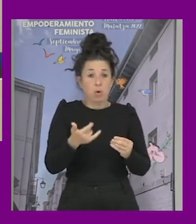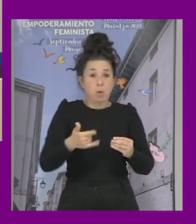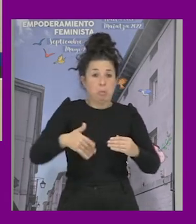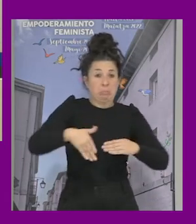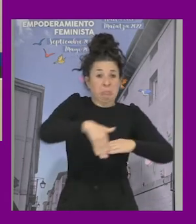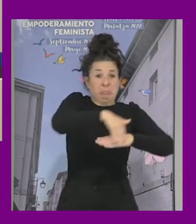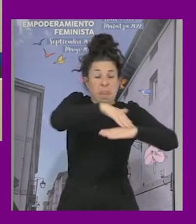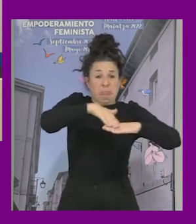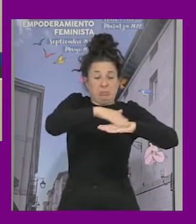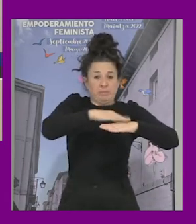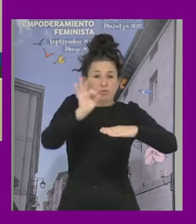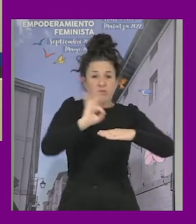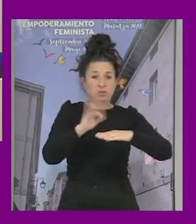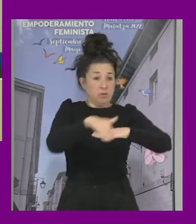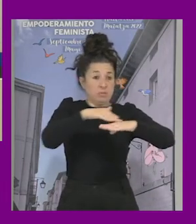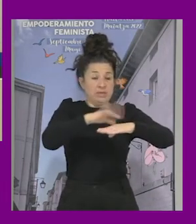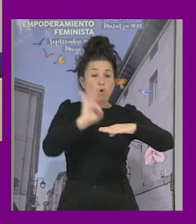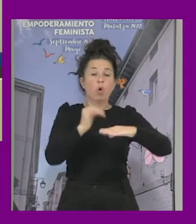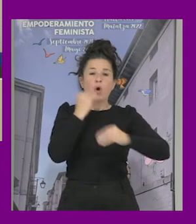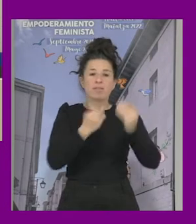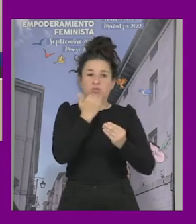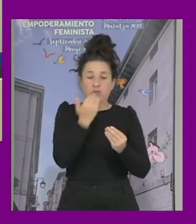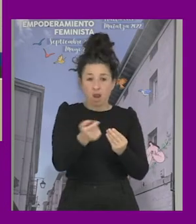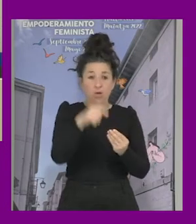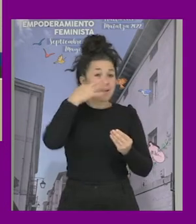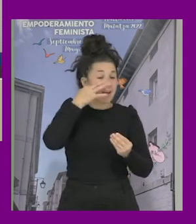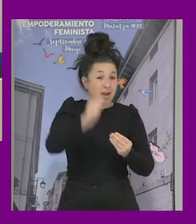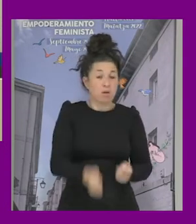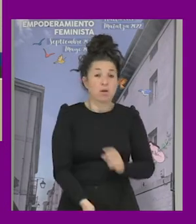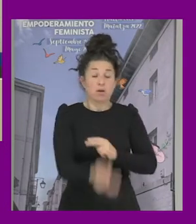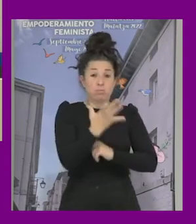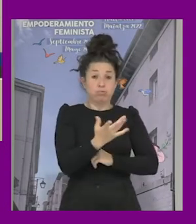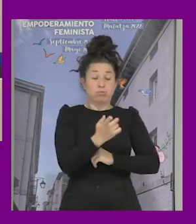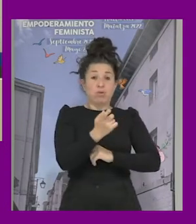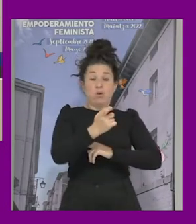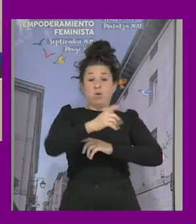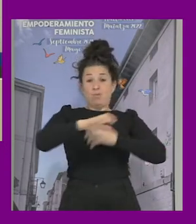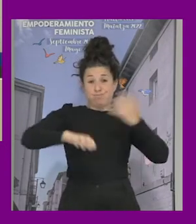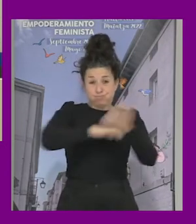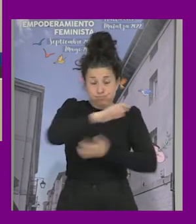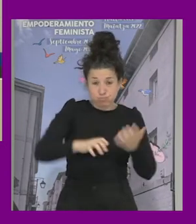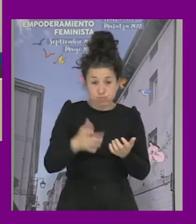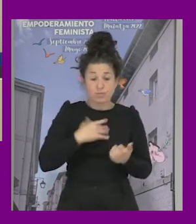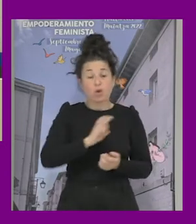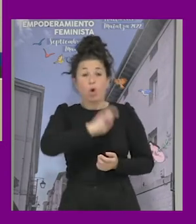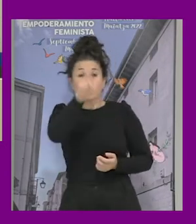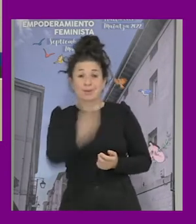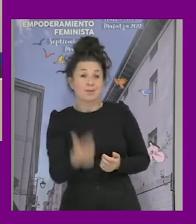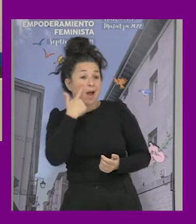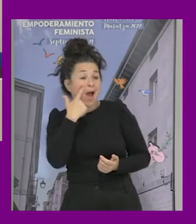o hacemos algo que sabemos que la va a liar y esperamos que se encuentren alguien que los pueda sostener porque nosotras estaremos fuera